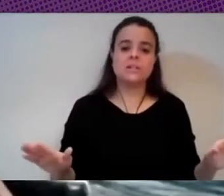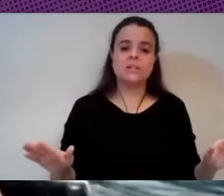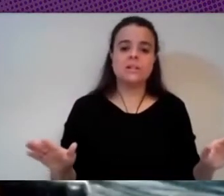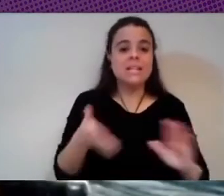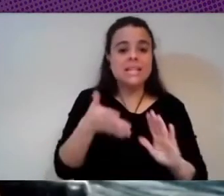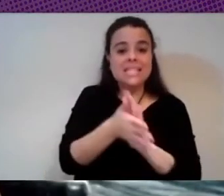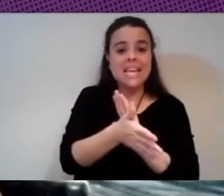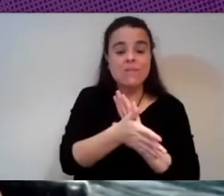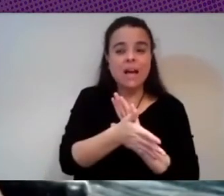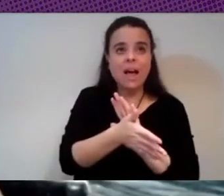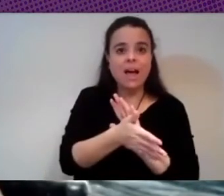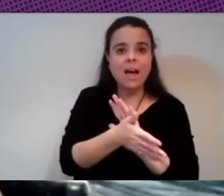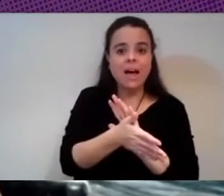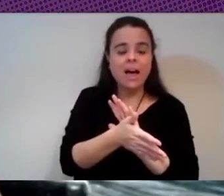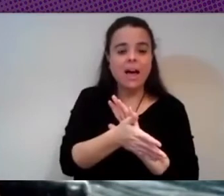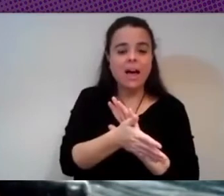decir que sea absurdo